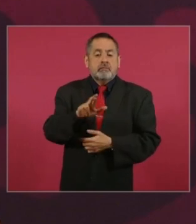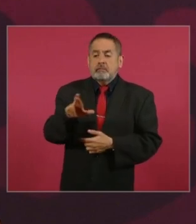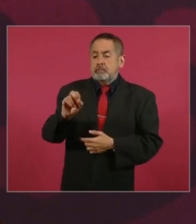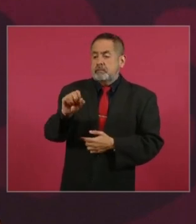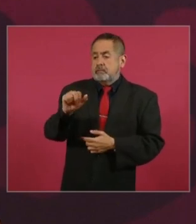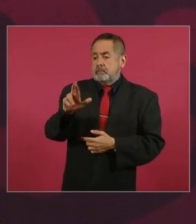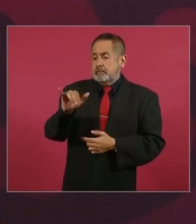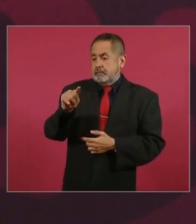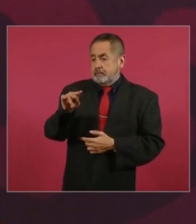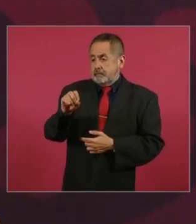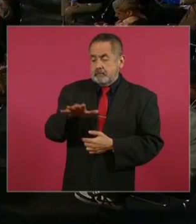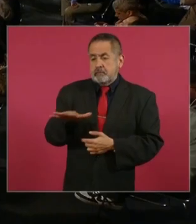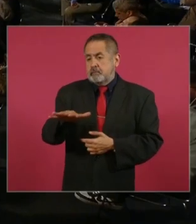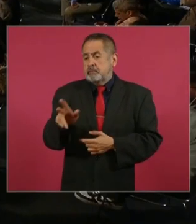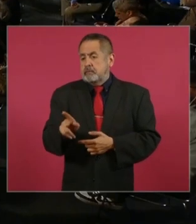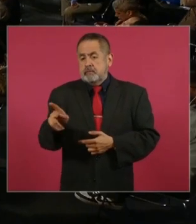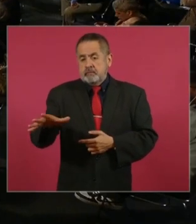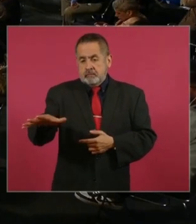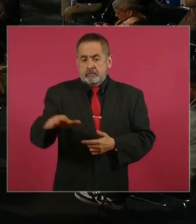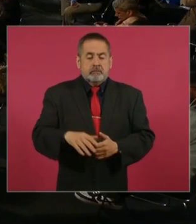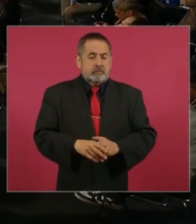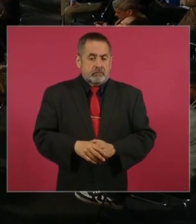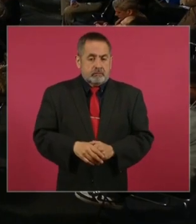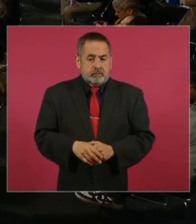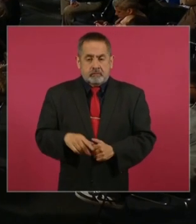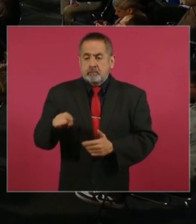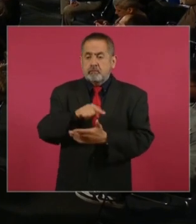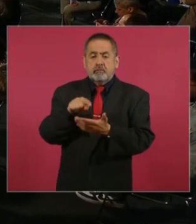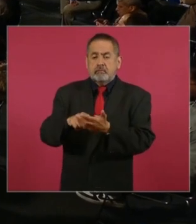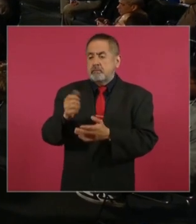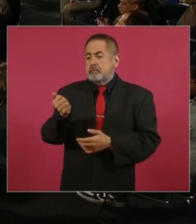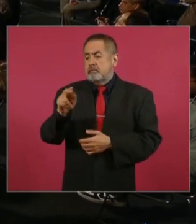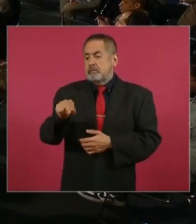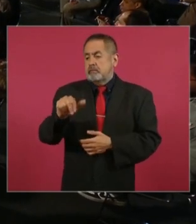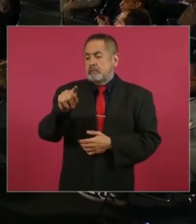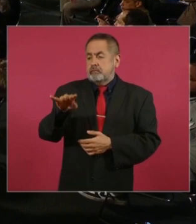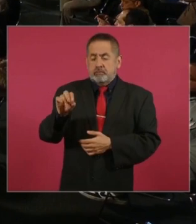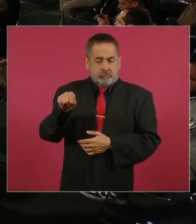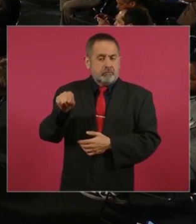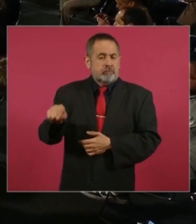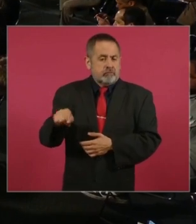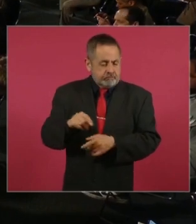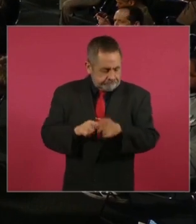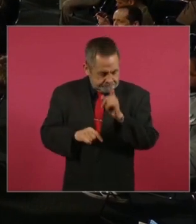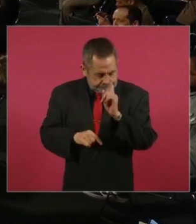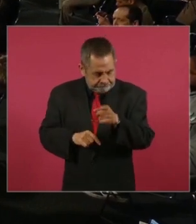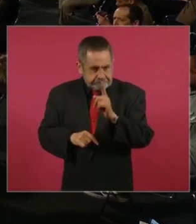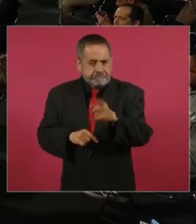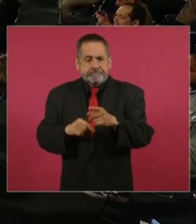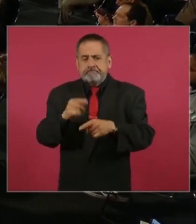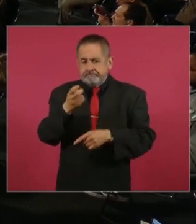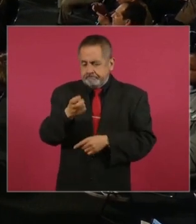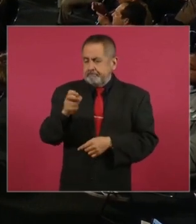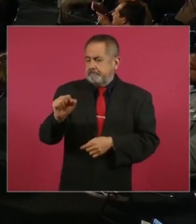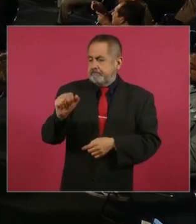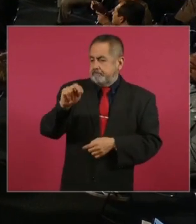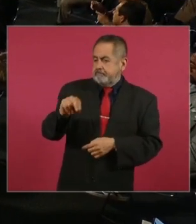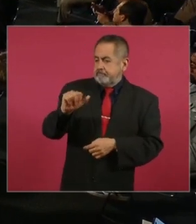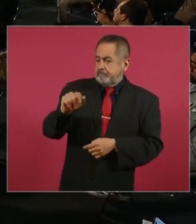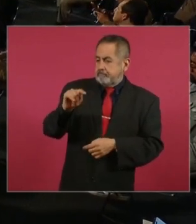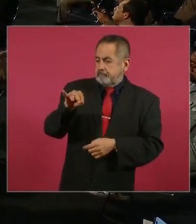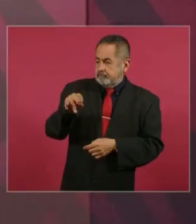En San Antonio de los Buenos, en San Antonio de los Buenos, ahí está, acaban de iniciar la bahía. Antonio, sí, a cargo